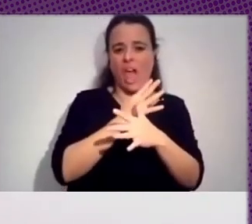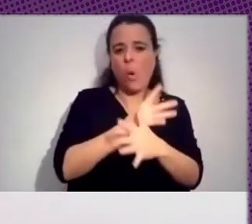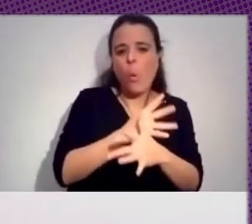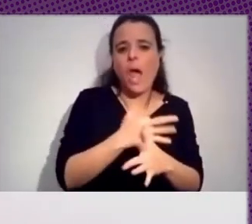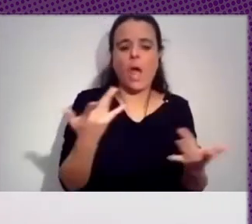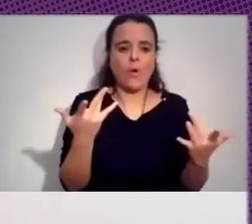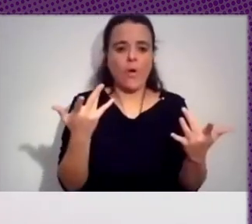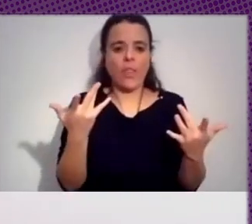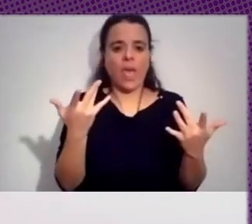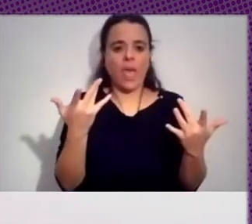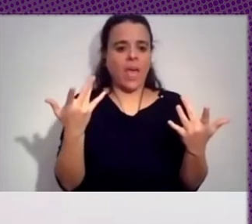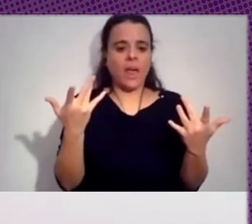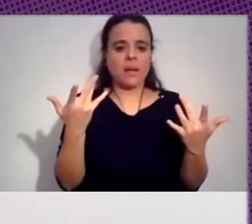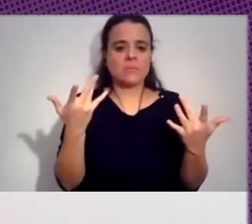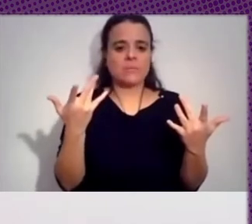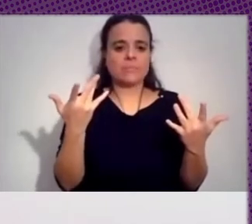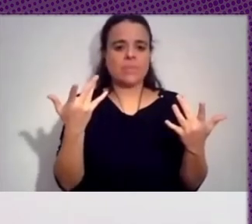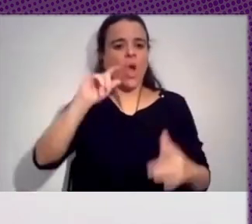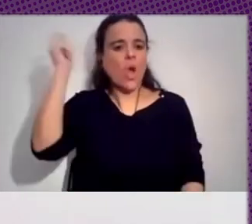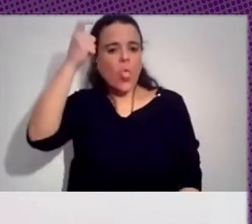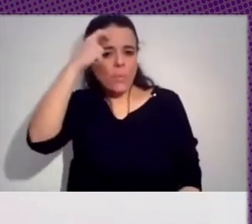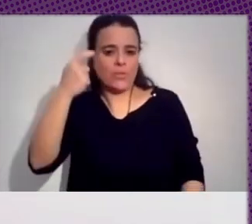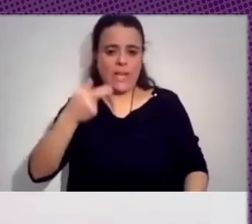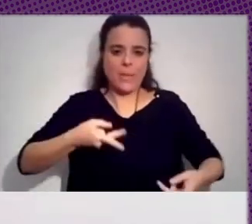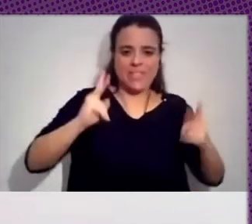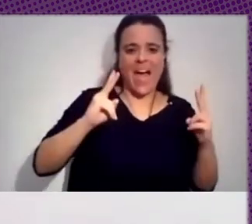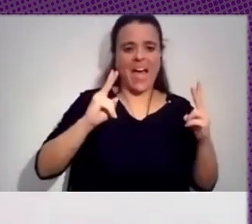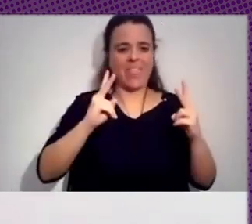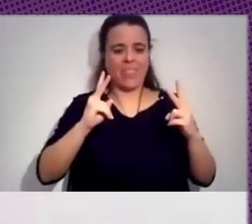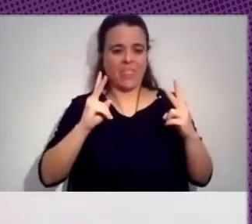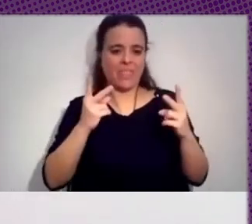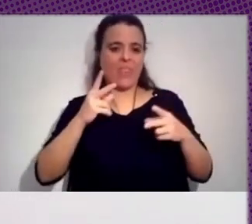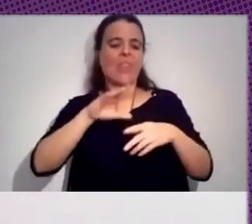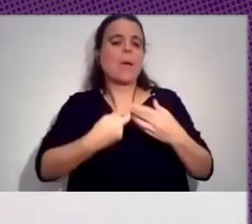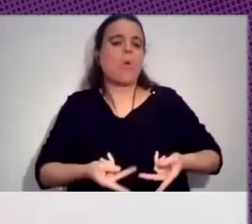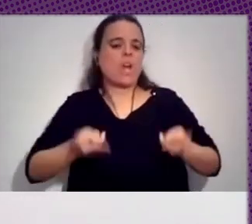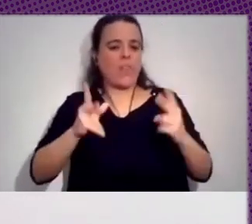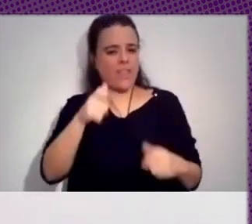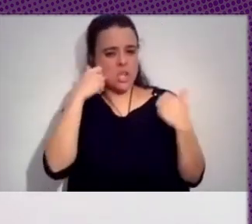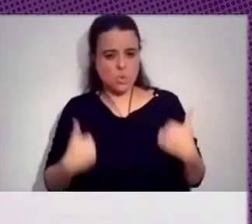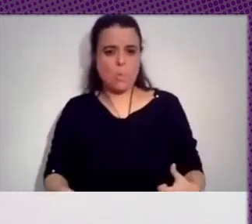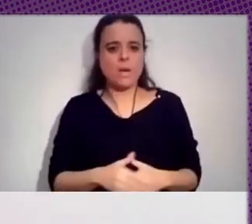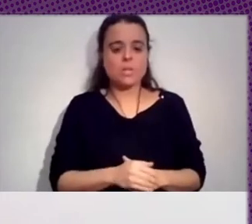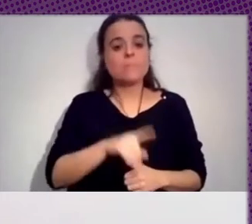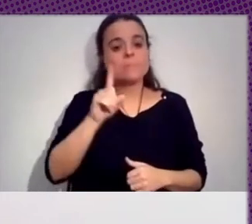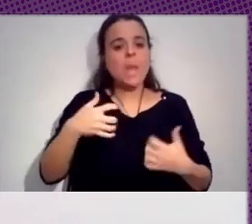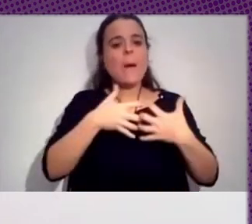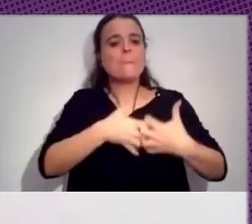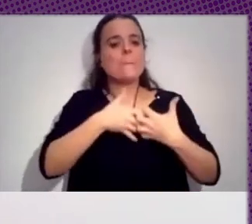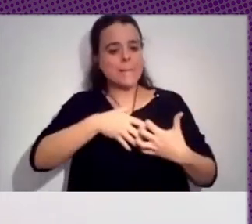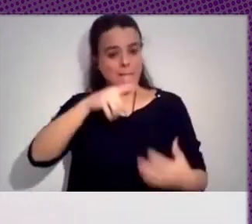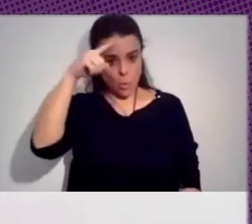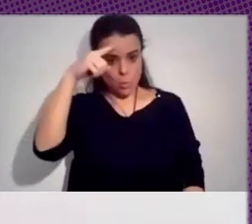los conceptos de libertad, democracia, derechos humanos, es decir, un poco la lucha también por los términos, por la batalla cultural que tanto repiten